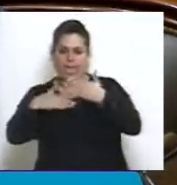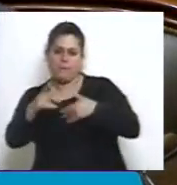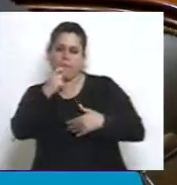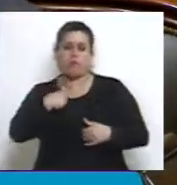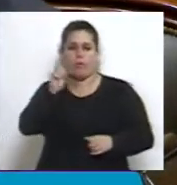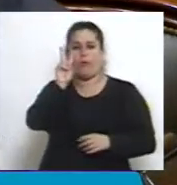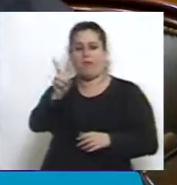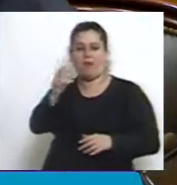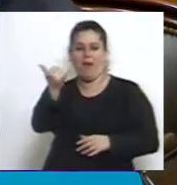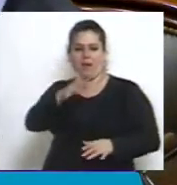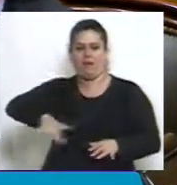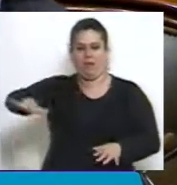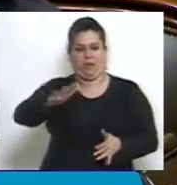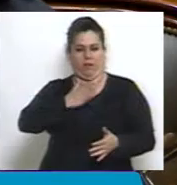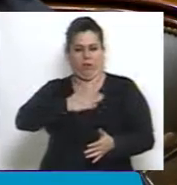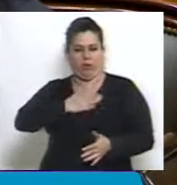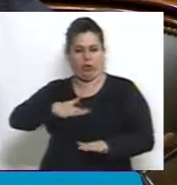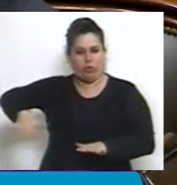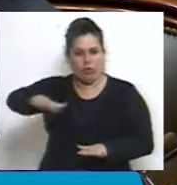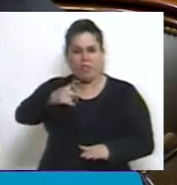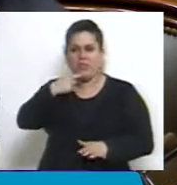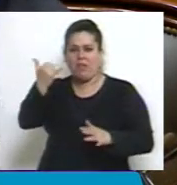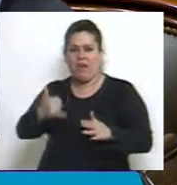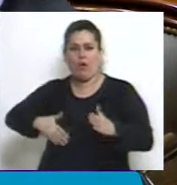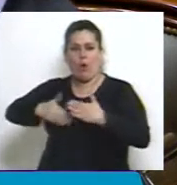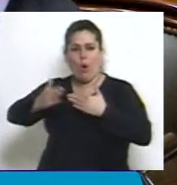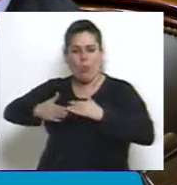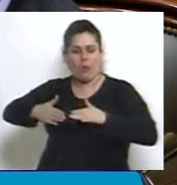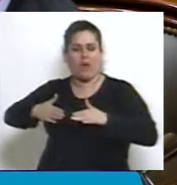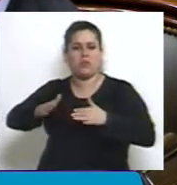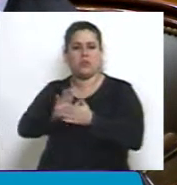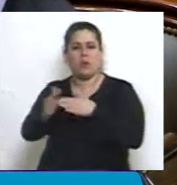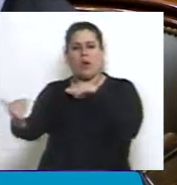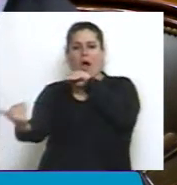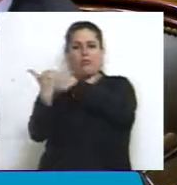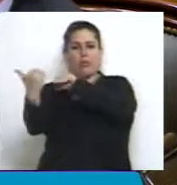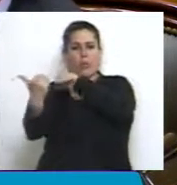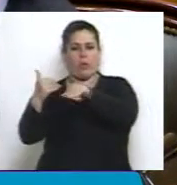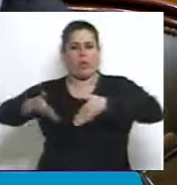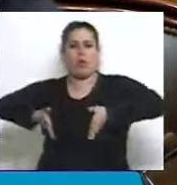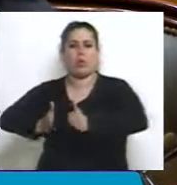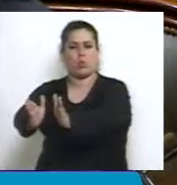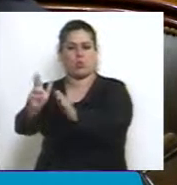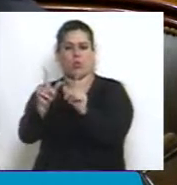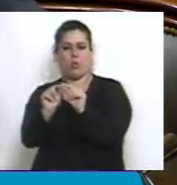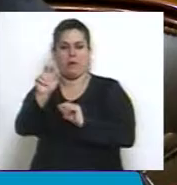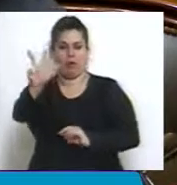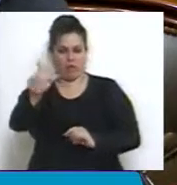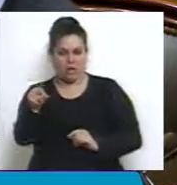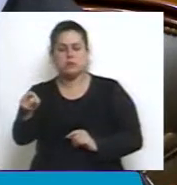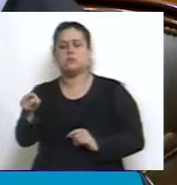obra que en nuestra región nos interesa especialmente, que es la construcción de la autovía en la Ruta 3, una de las rutas troncales